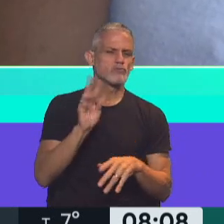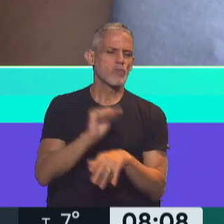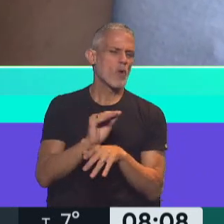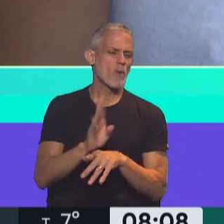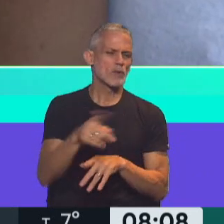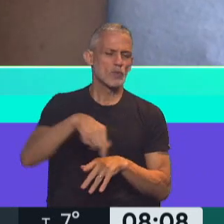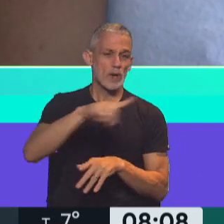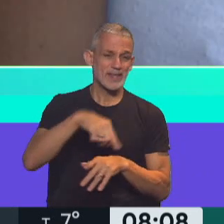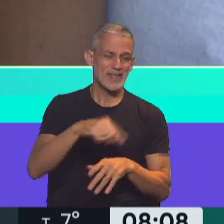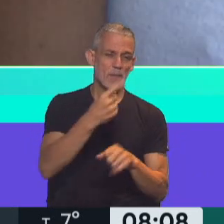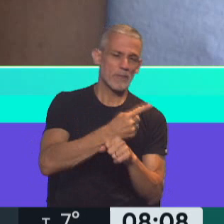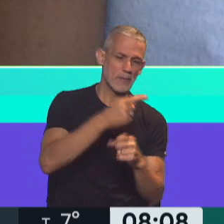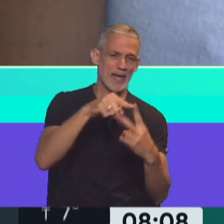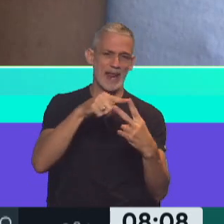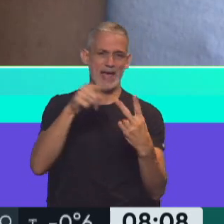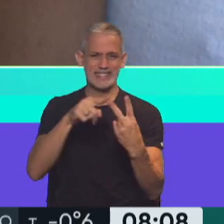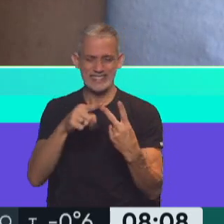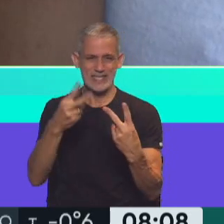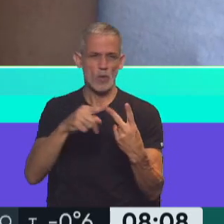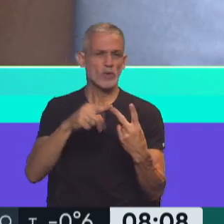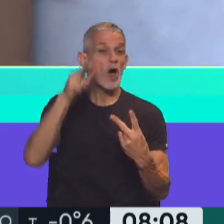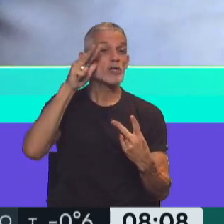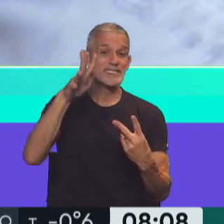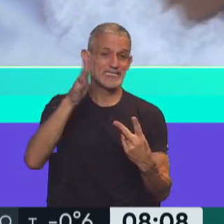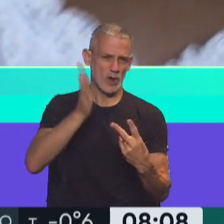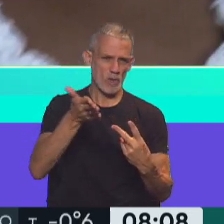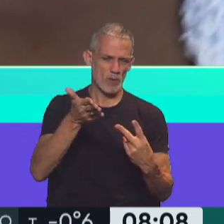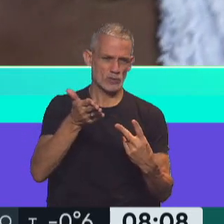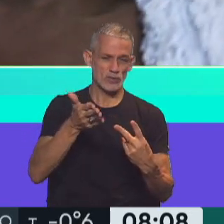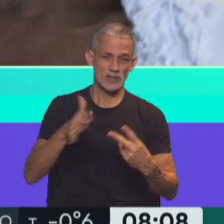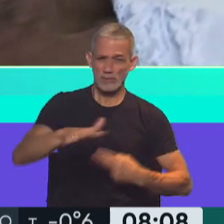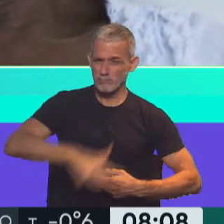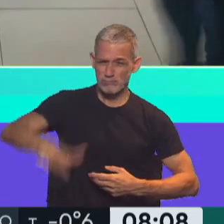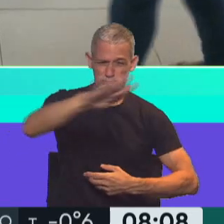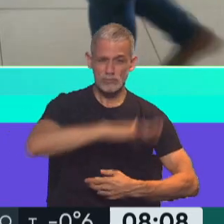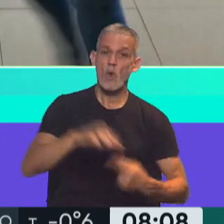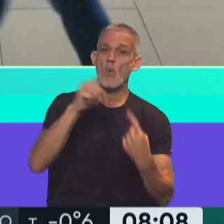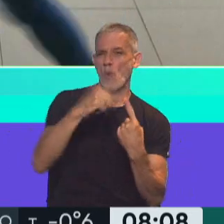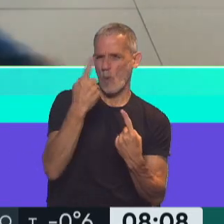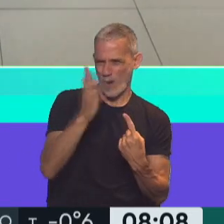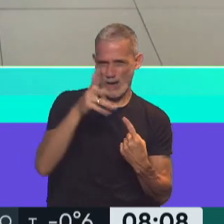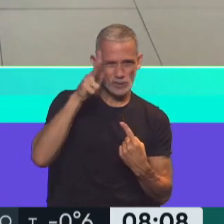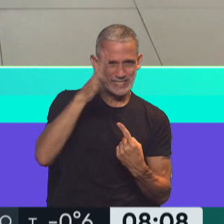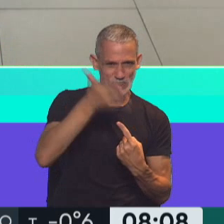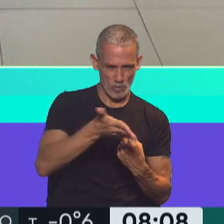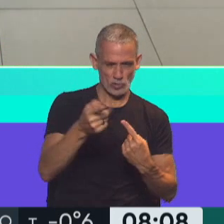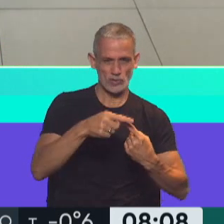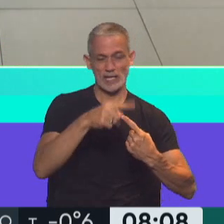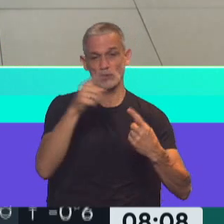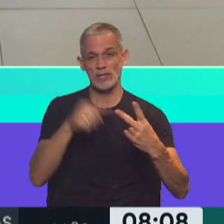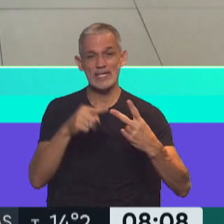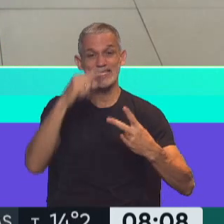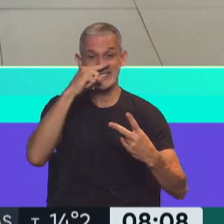tanto de primera, de segunda dosis. Estamos en un 85% de toda la población con al menos una dosis. Y el